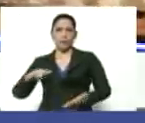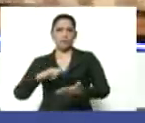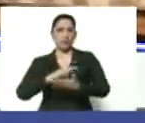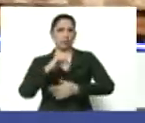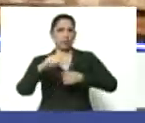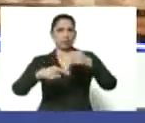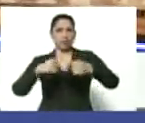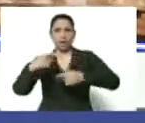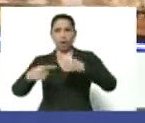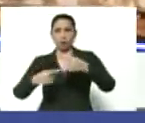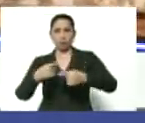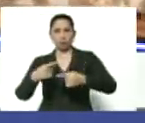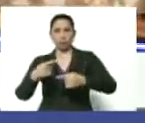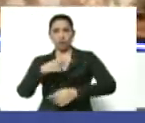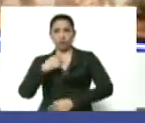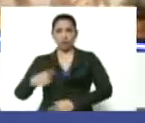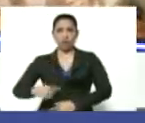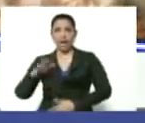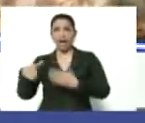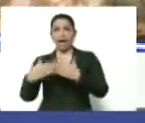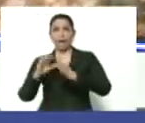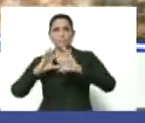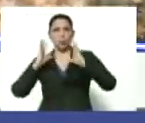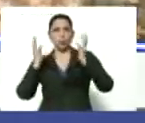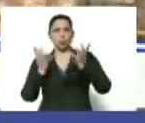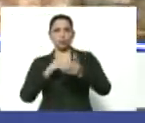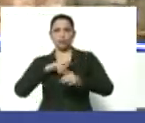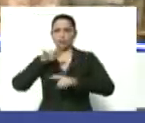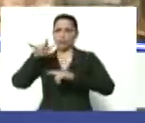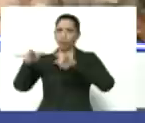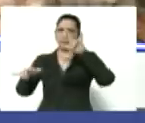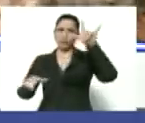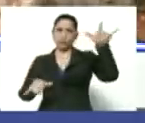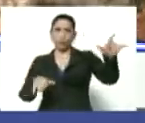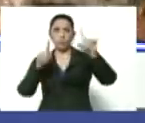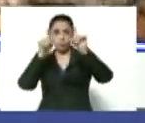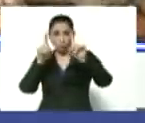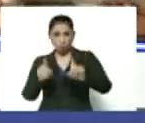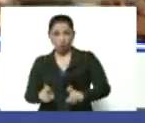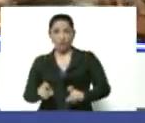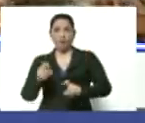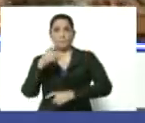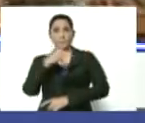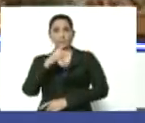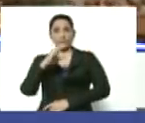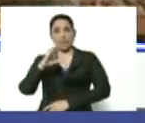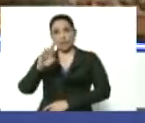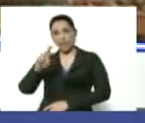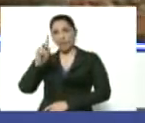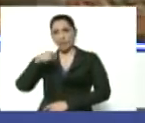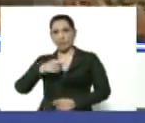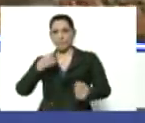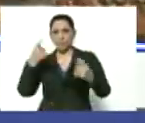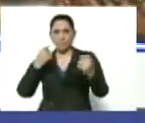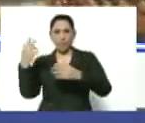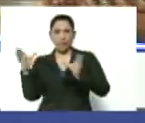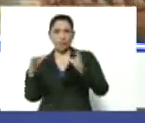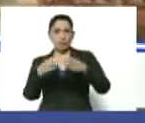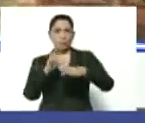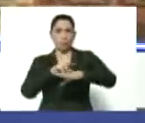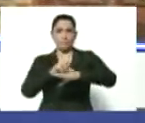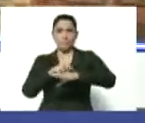al mundo a llevar pruebas PCR, a llevar equipos médicos,